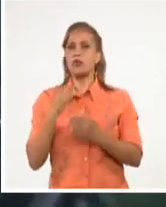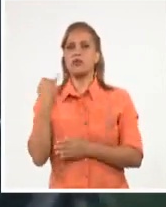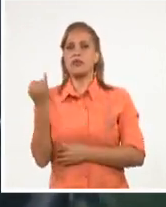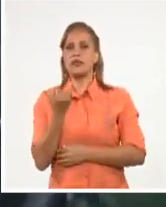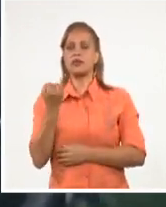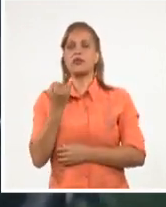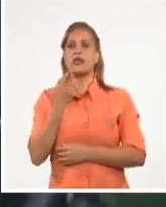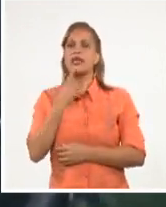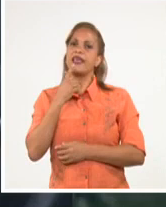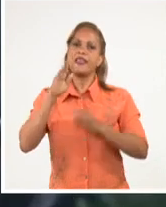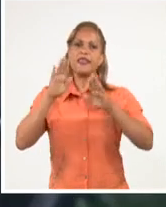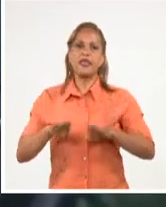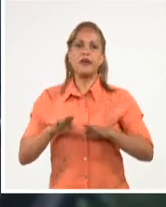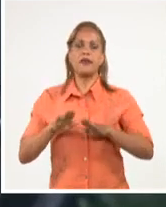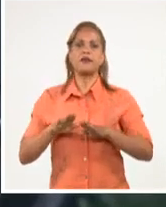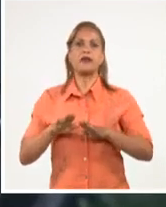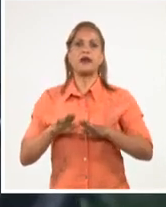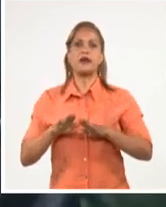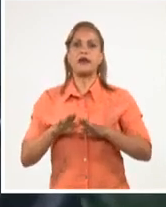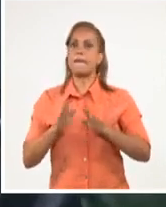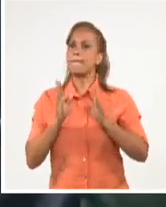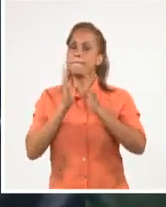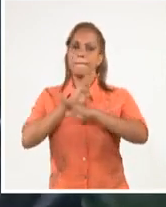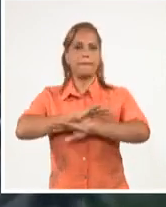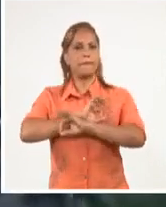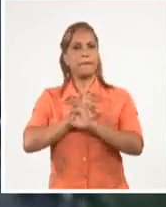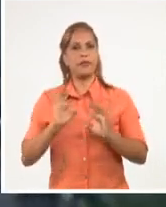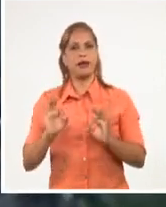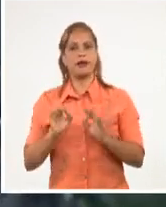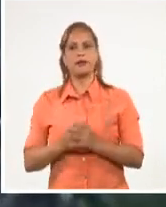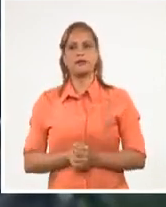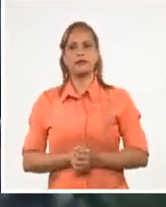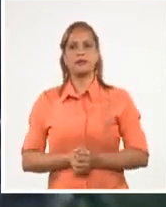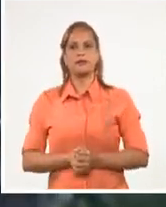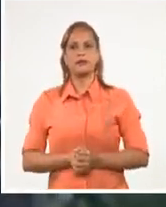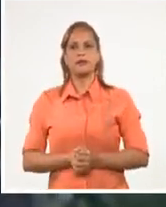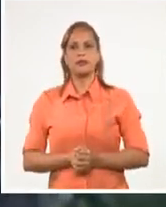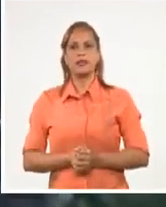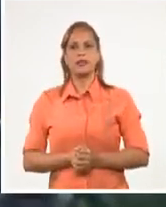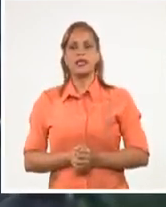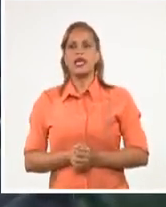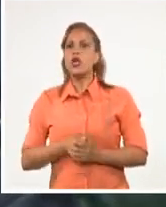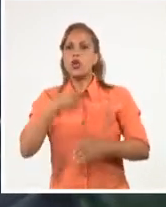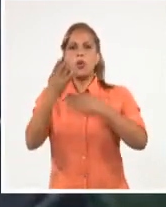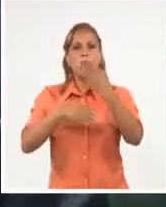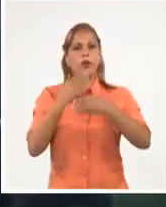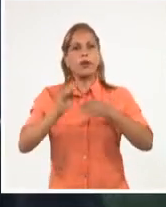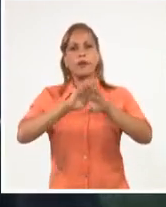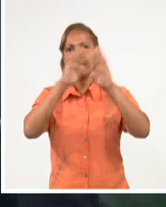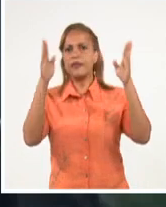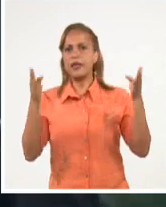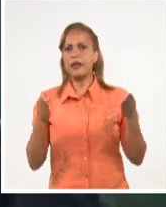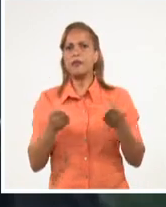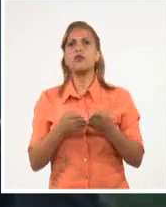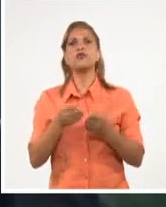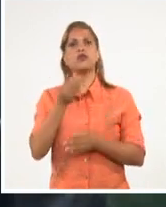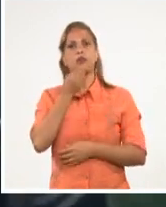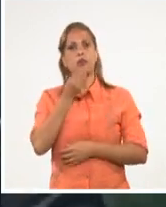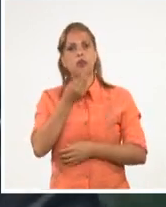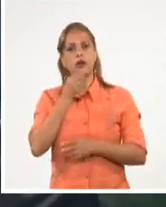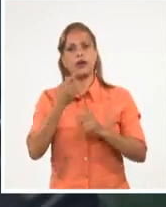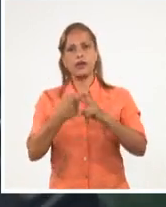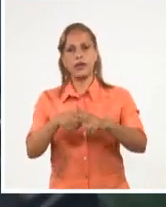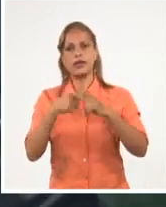cesar. Basta ya de la ilusión de que los problemas del mundo se puedan resolver